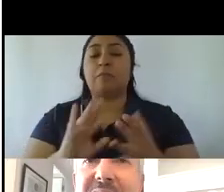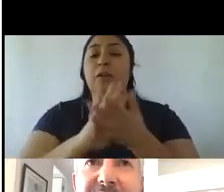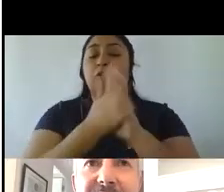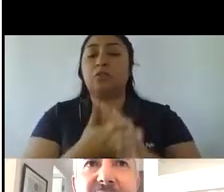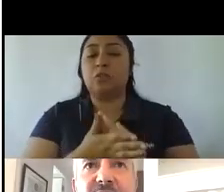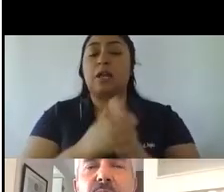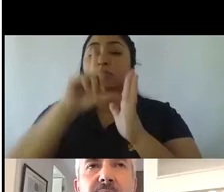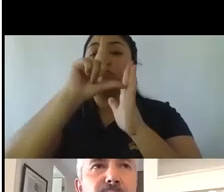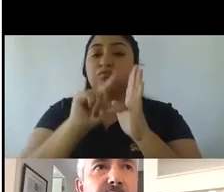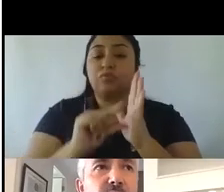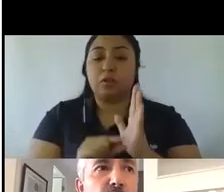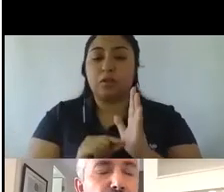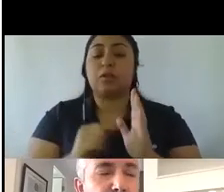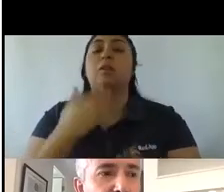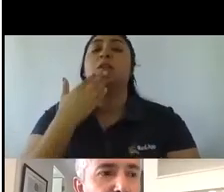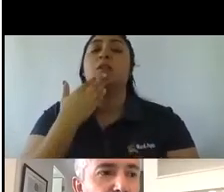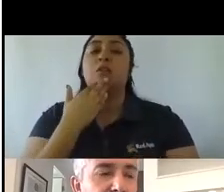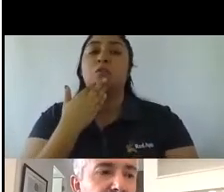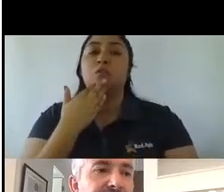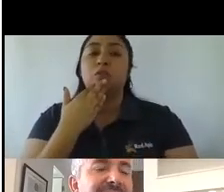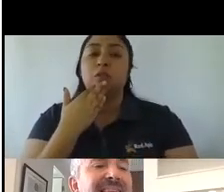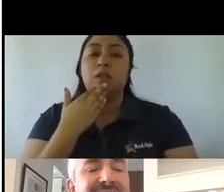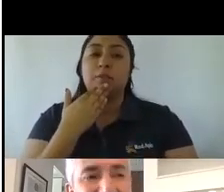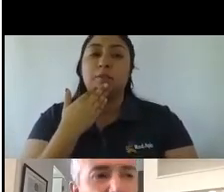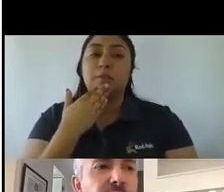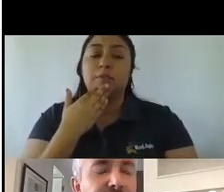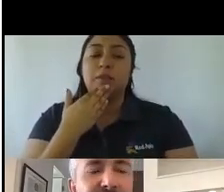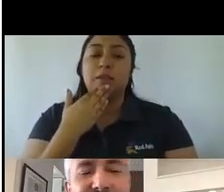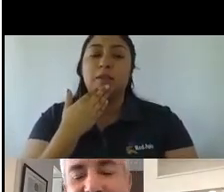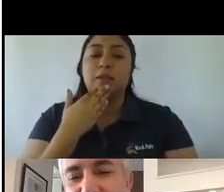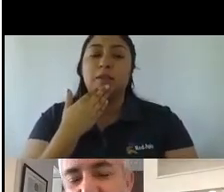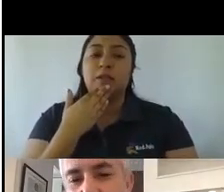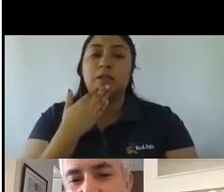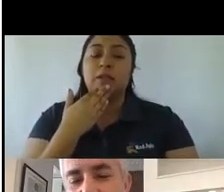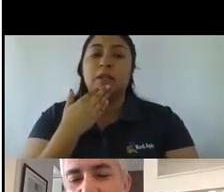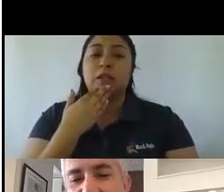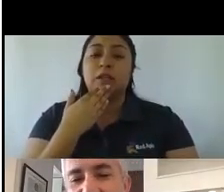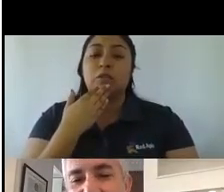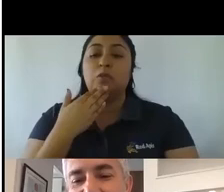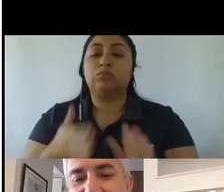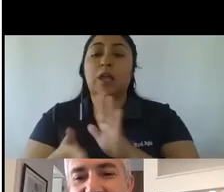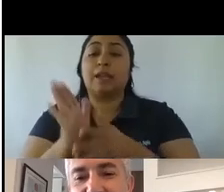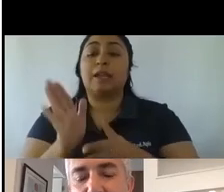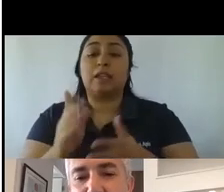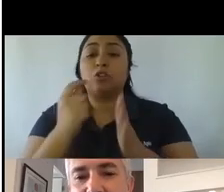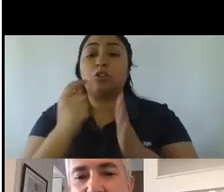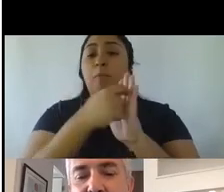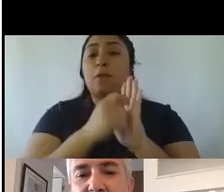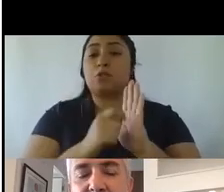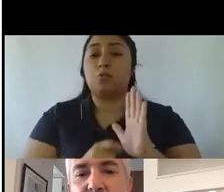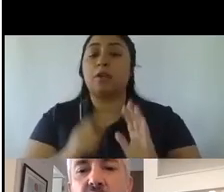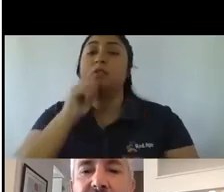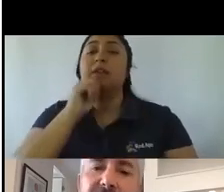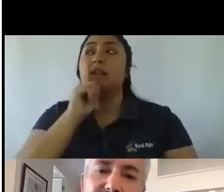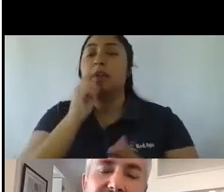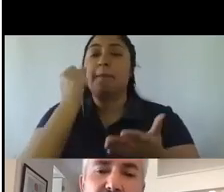retiro del presupuesto que tenían las marcas para